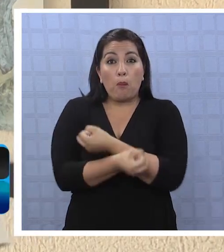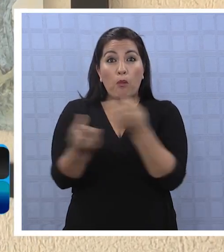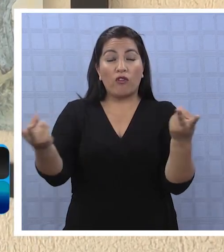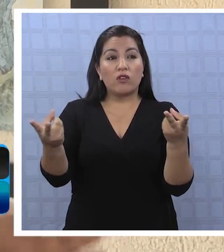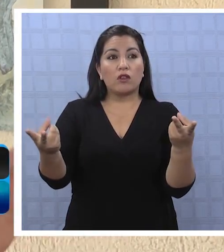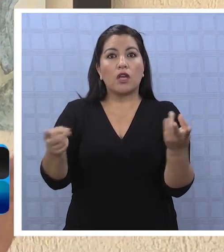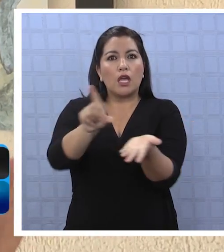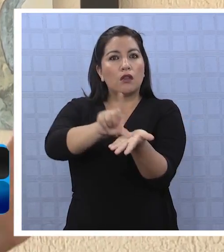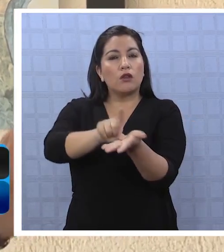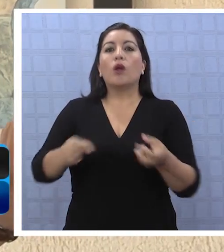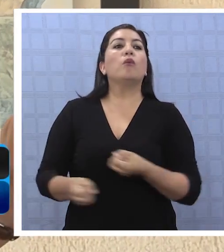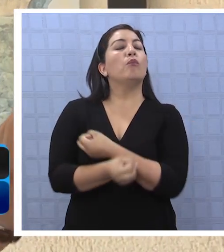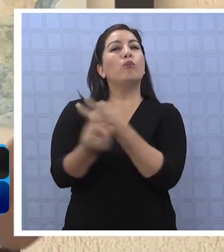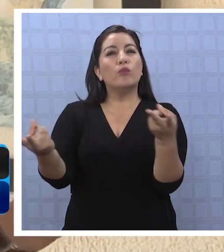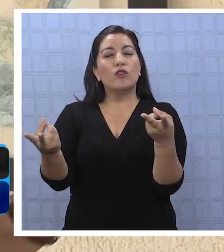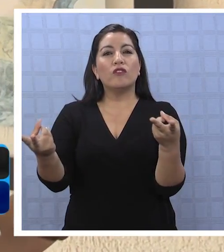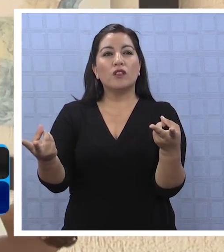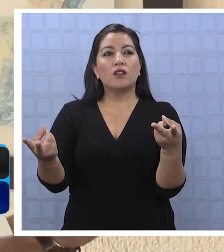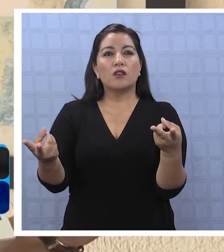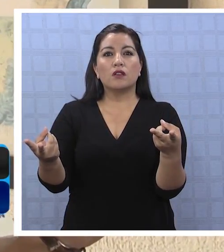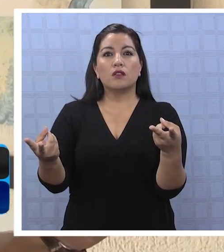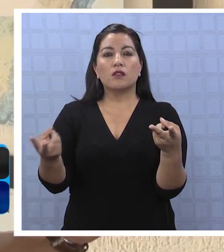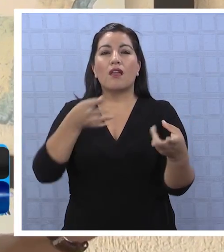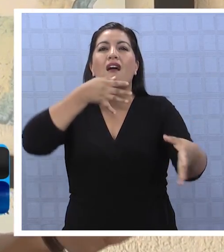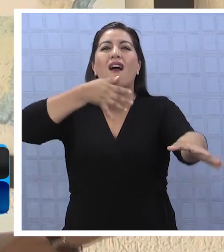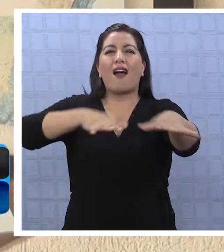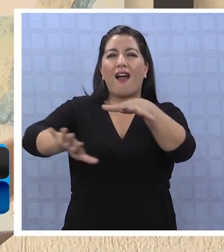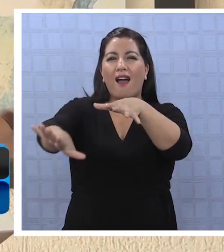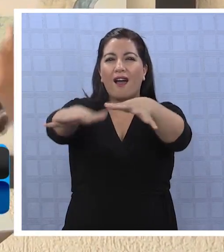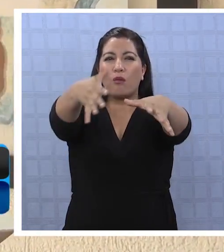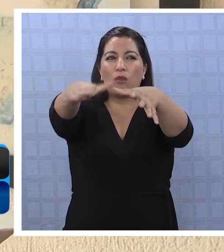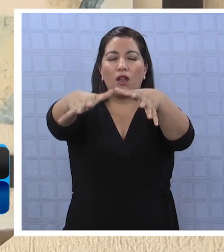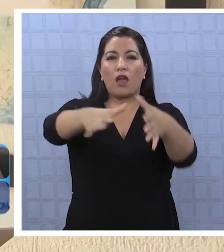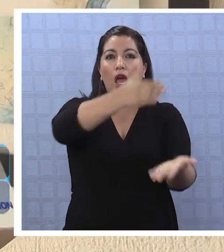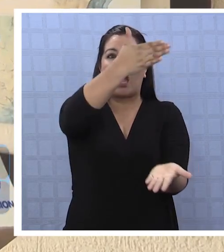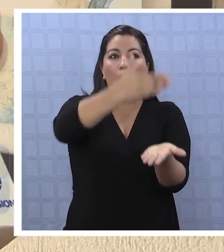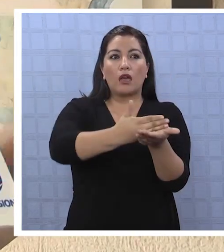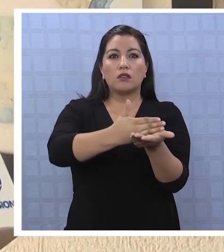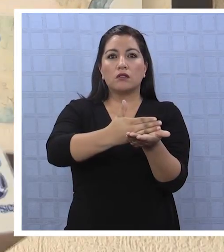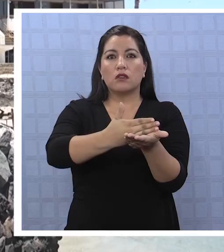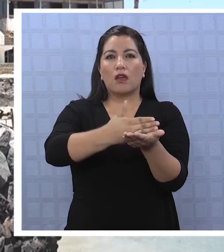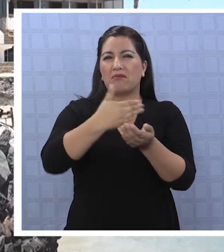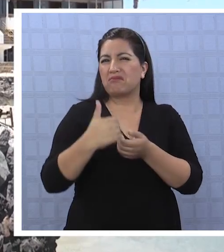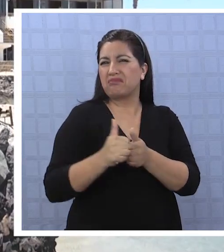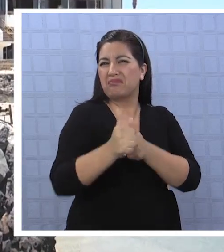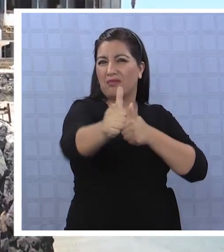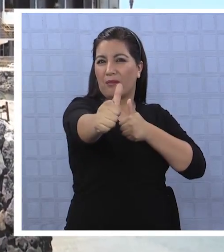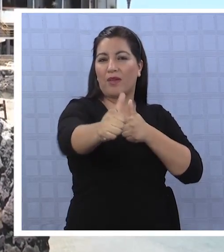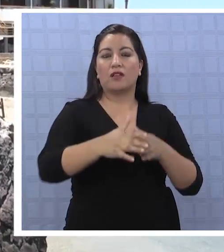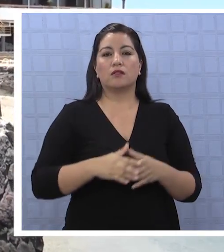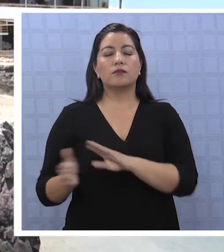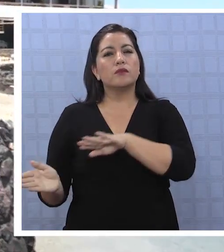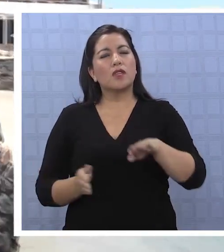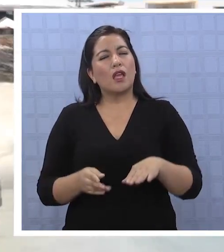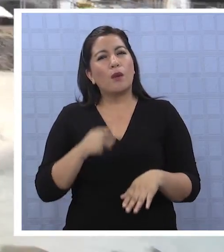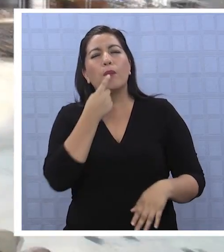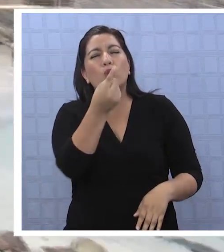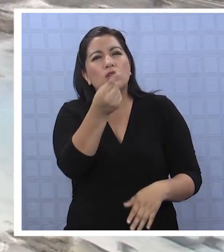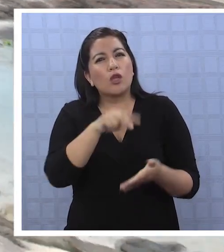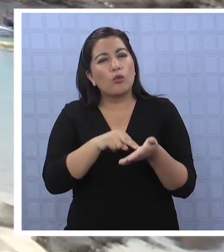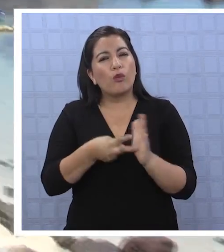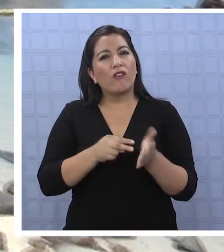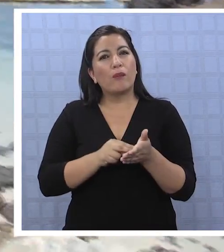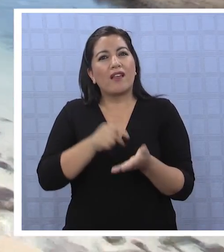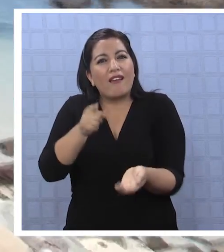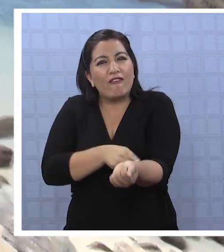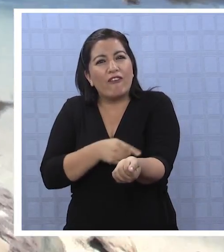El sector público es desde la más alta marea hasta hacia el mar. ¿Pero hay algún inconveniente, por ejemplo, que familias ocupen aquí